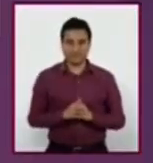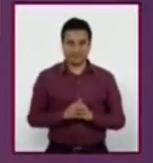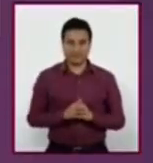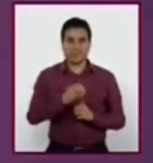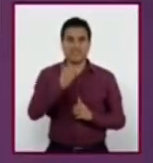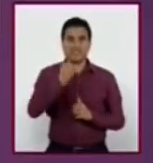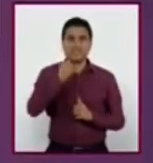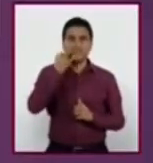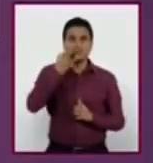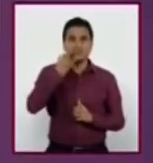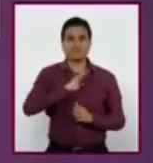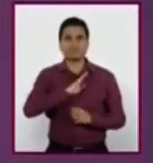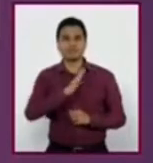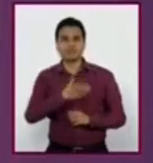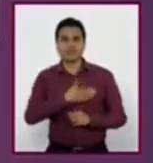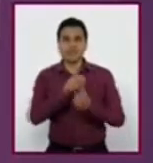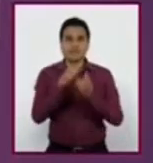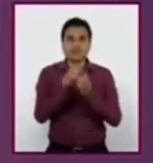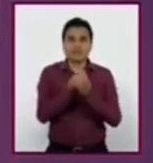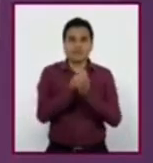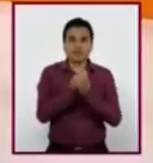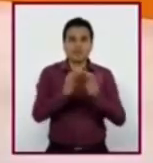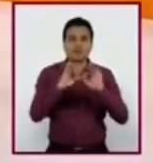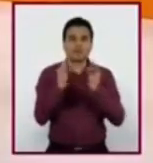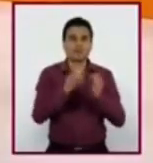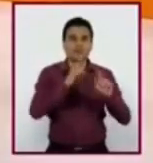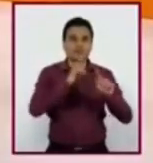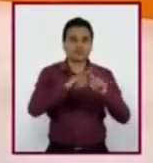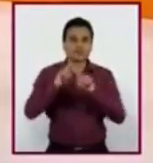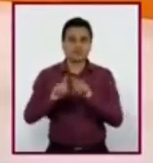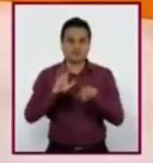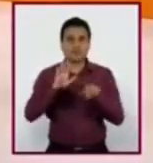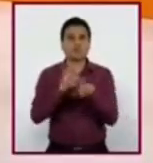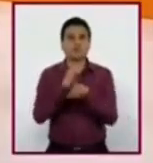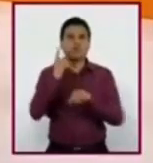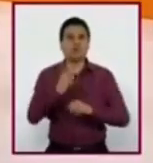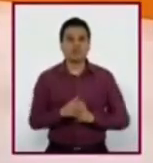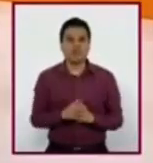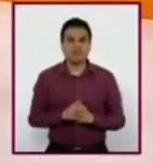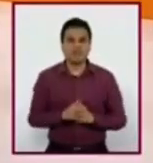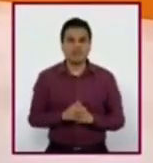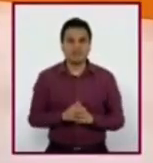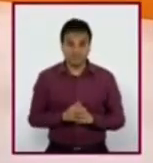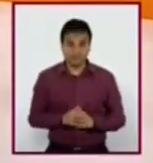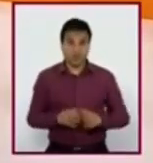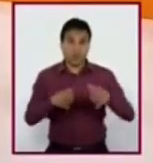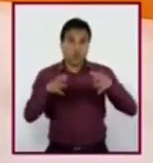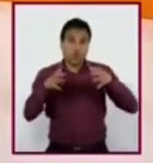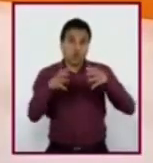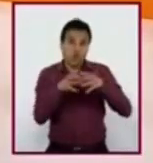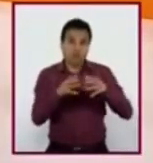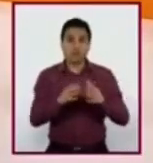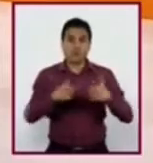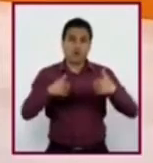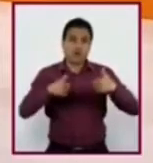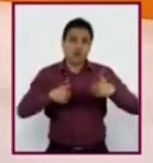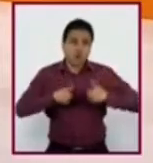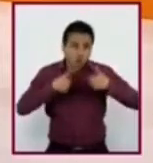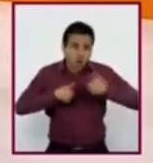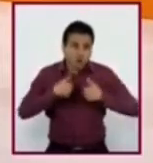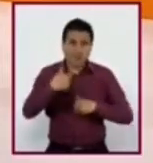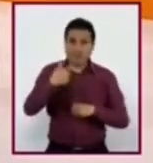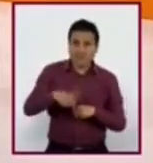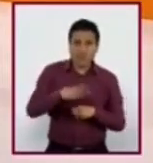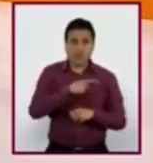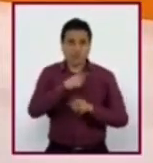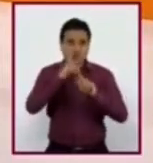cambia según la región en que se hable? La forma en que una persona o grupo social utiliza el lenguaje no es motivo